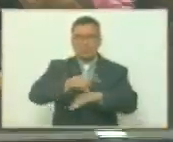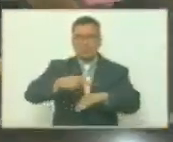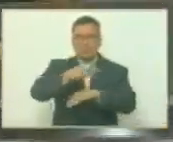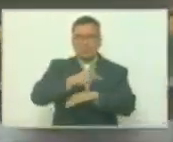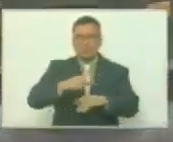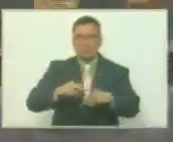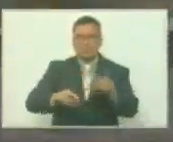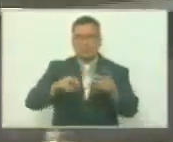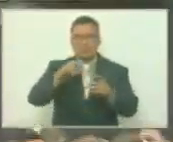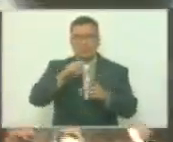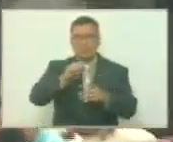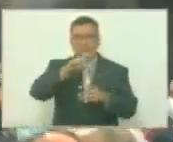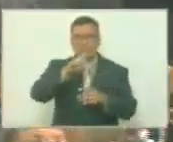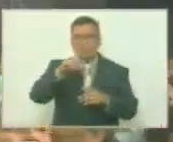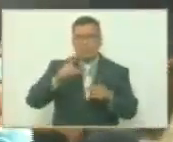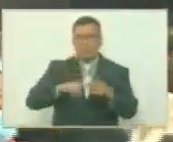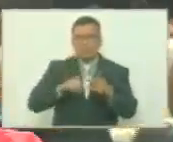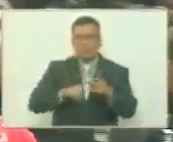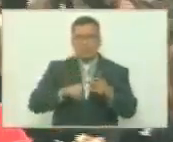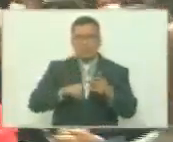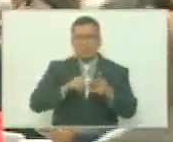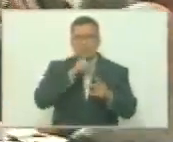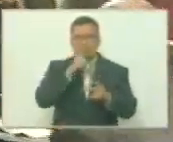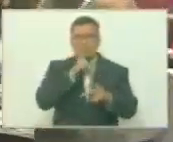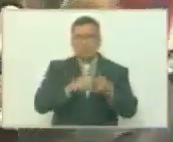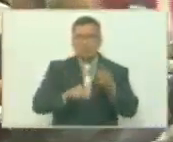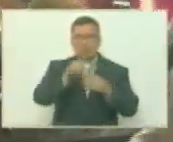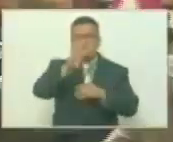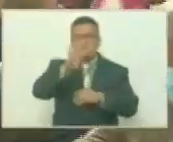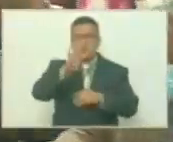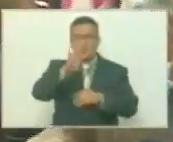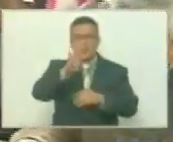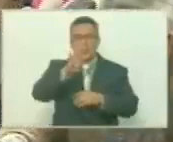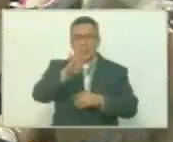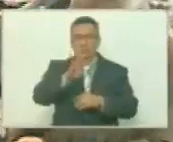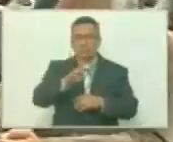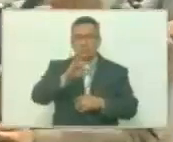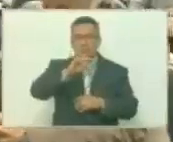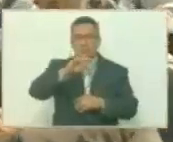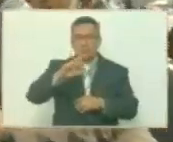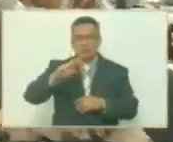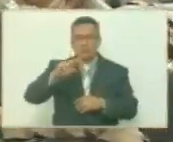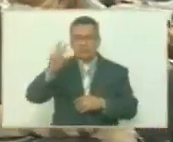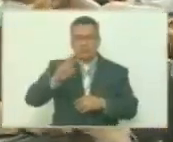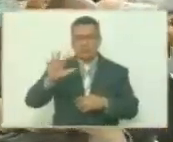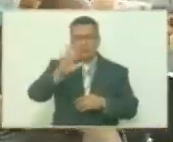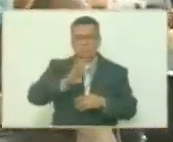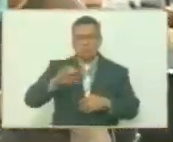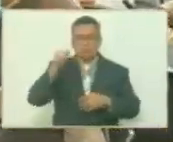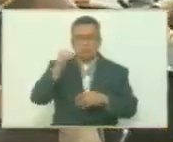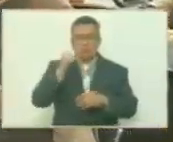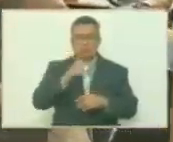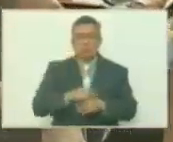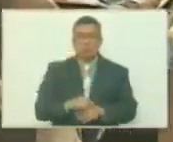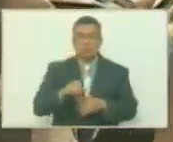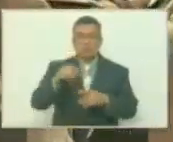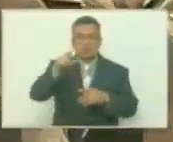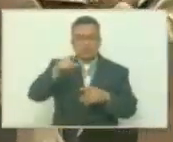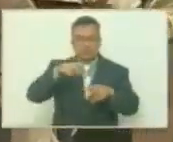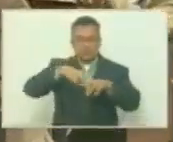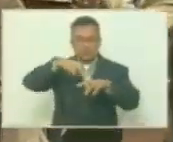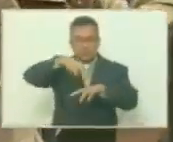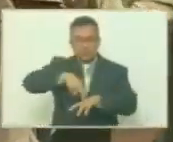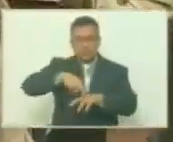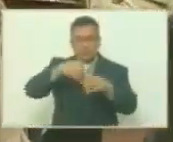adecos copellanos de la llamada Cuarta República, que no eran más que lacayos de un imperio, del imperialismo